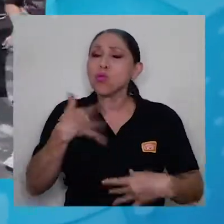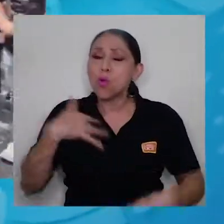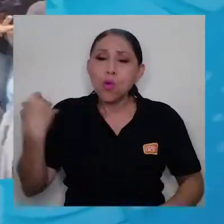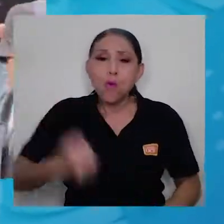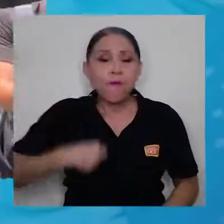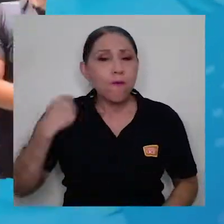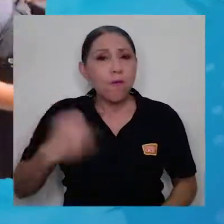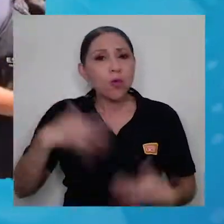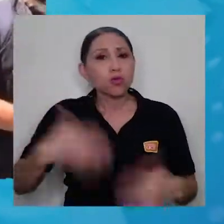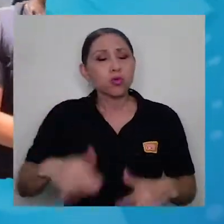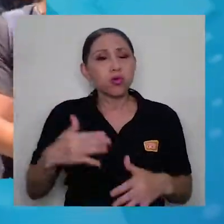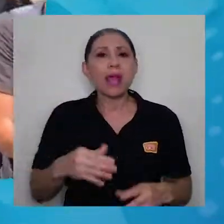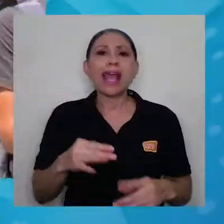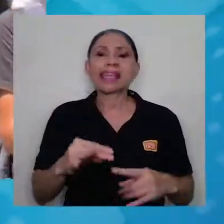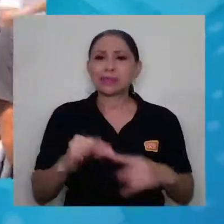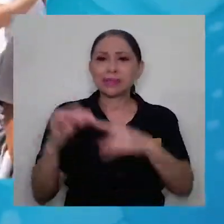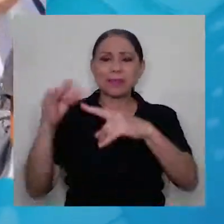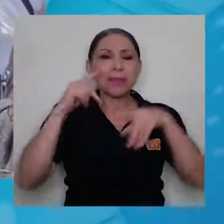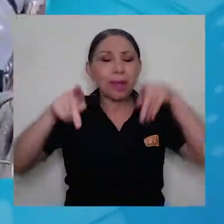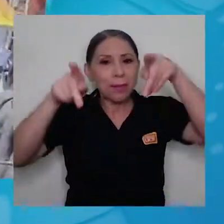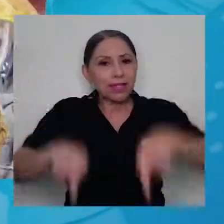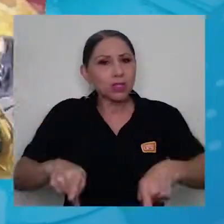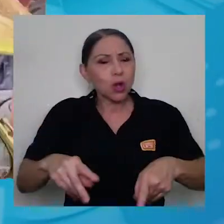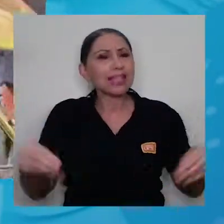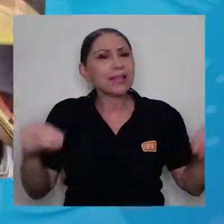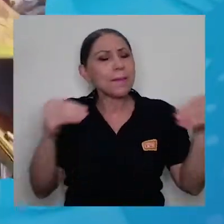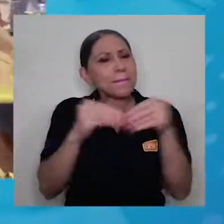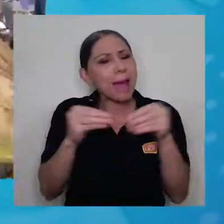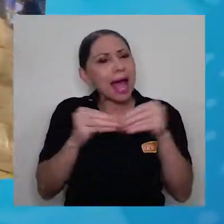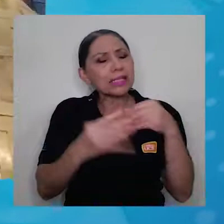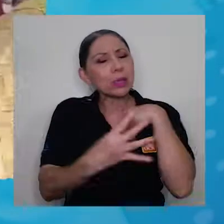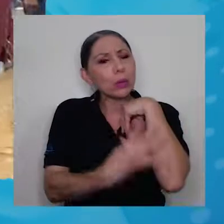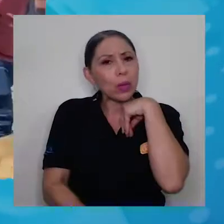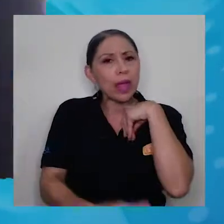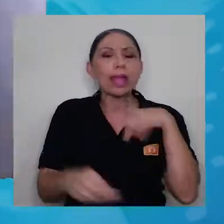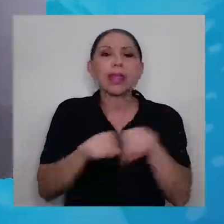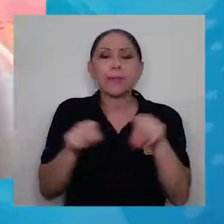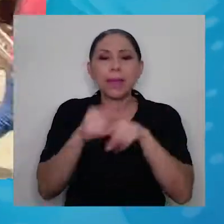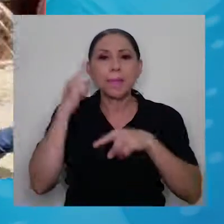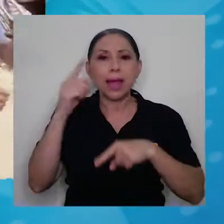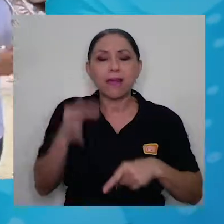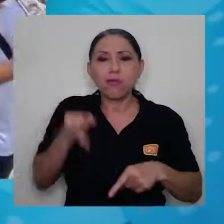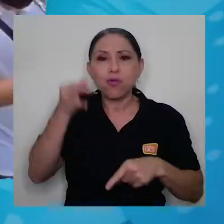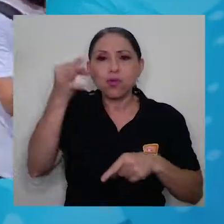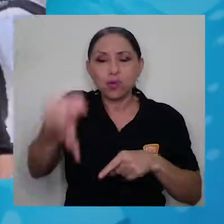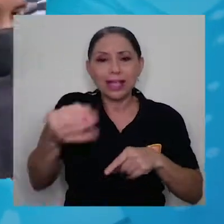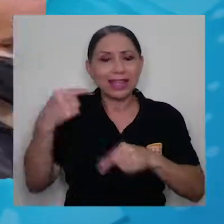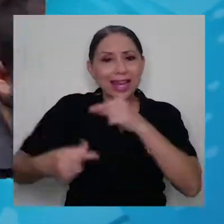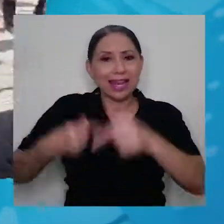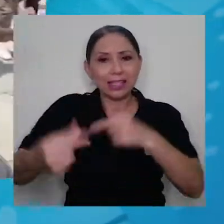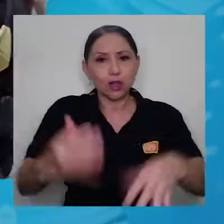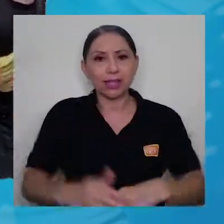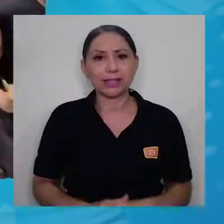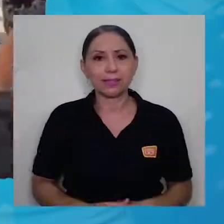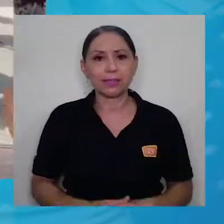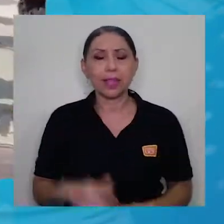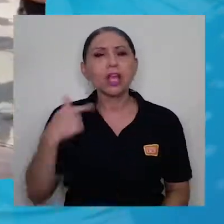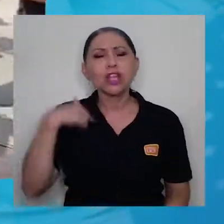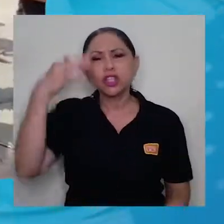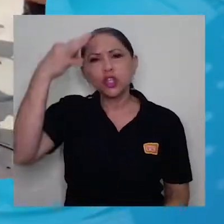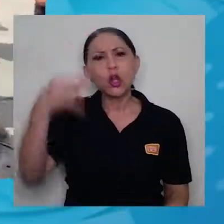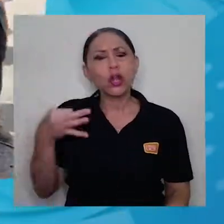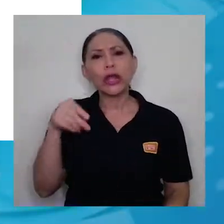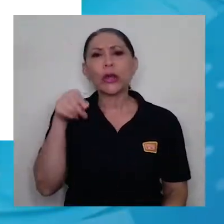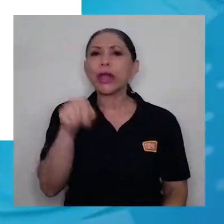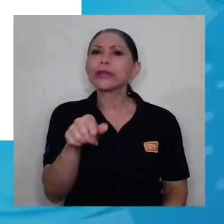aquellas personas de estratos sociales más vulnerables y para las futuras generaciones. Creo que es como restarle,